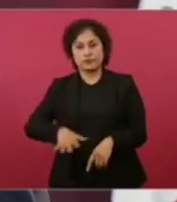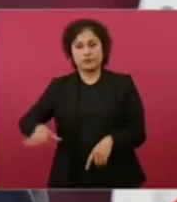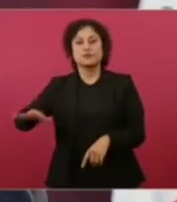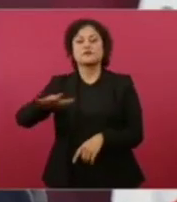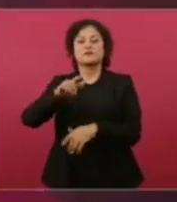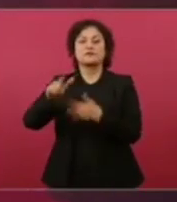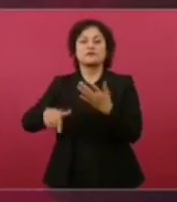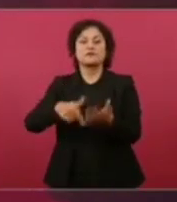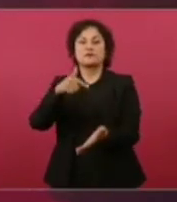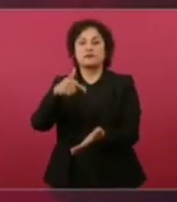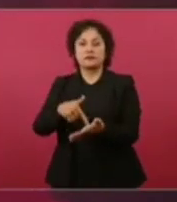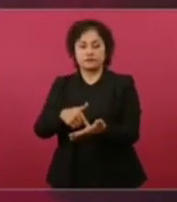zona.